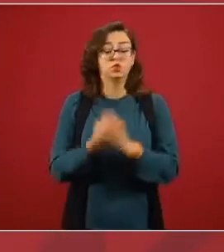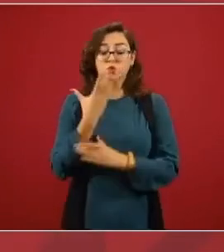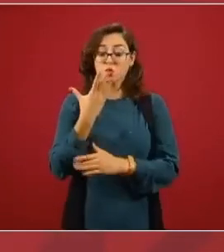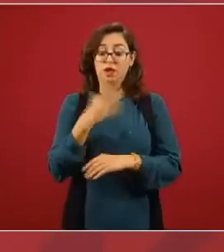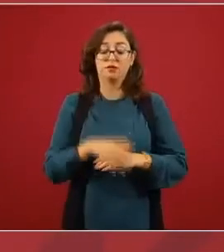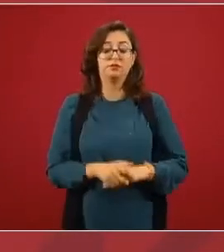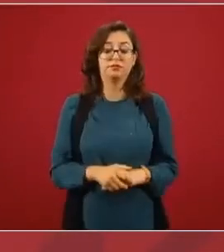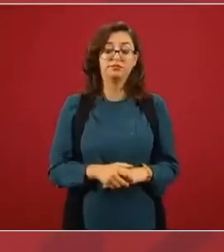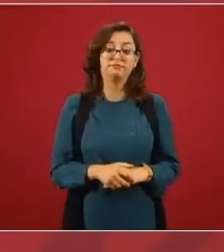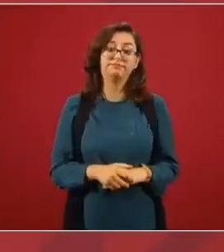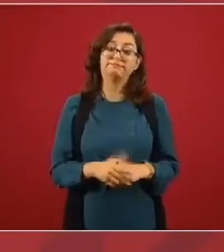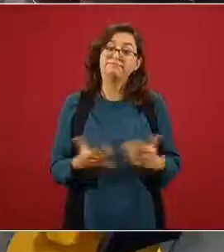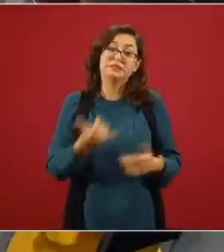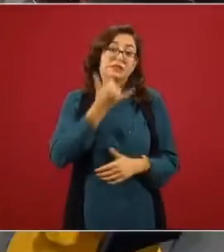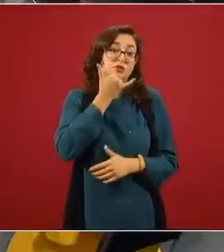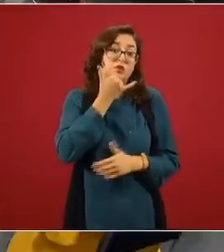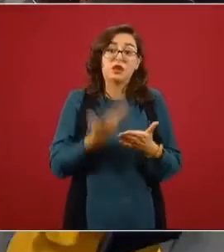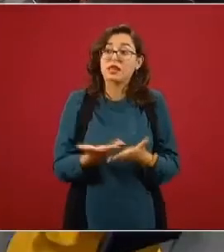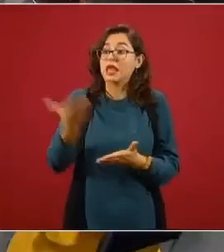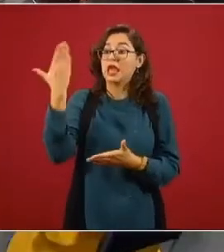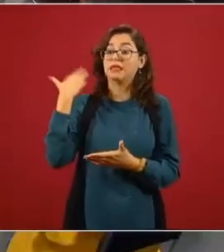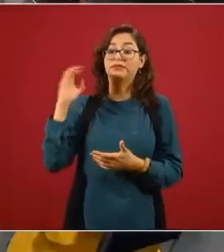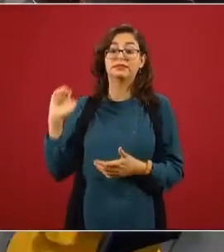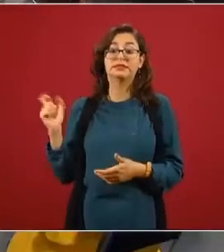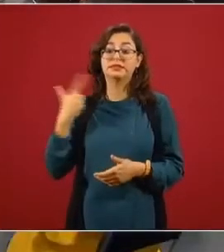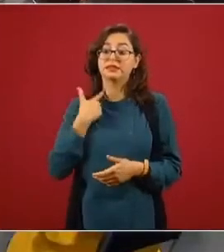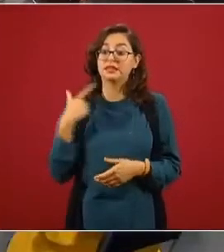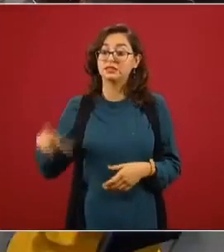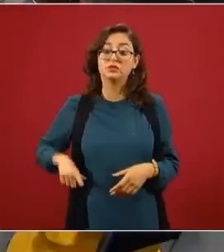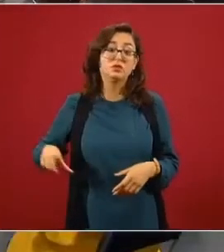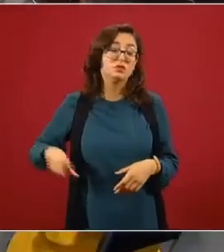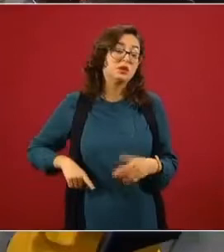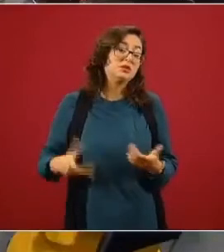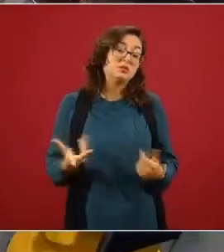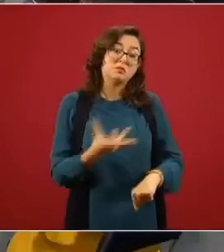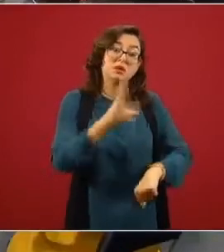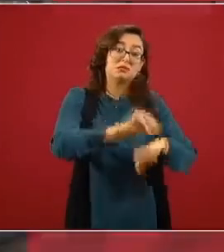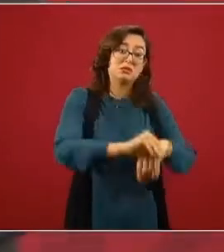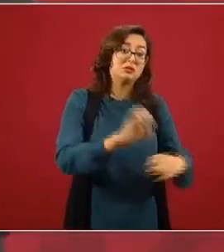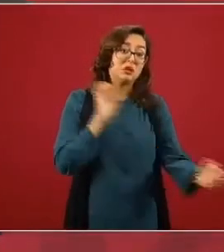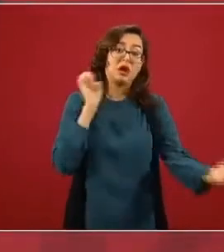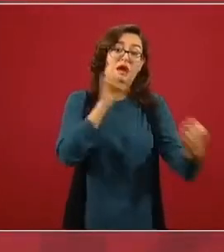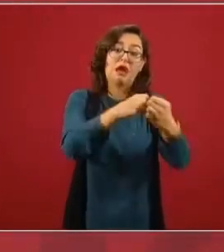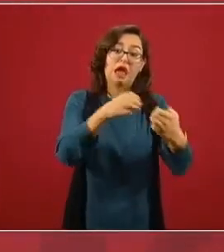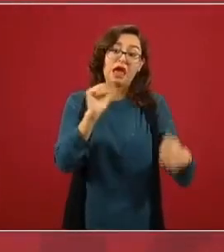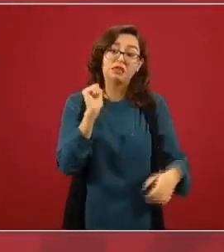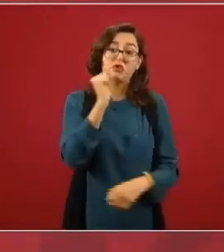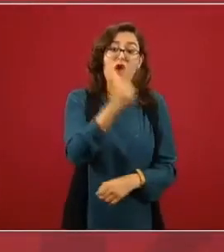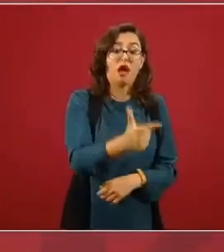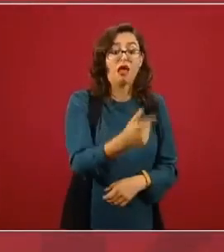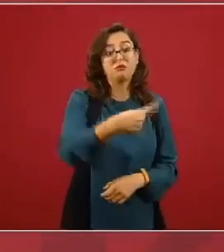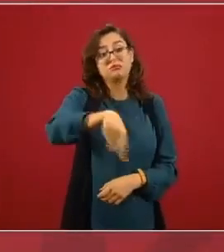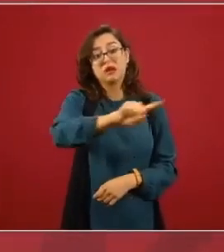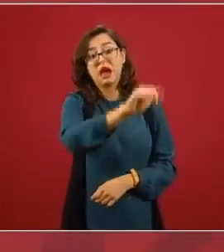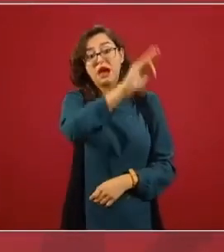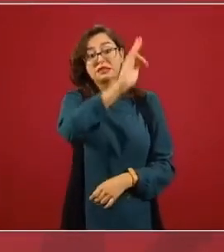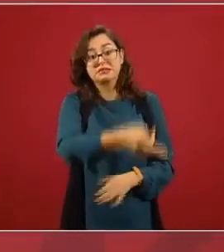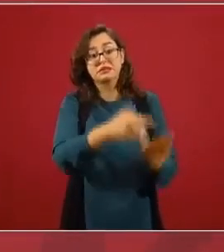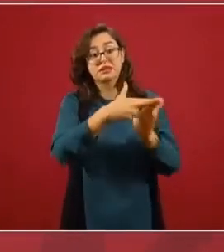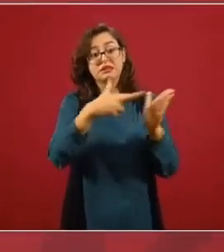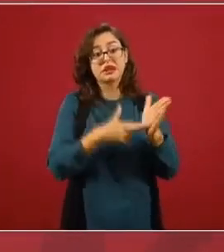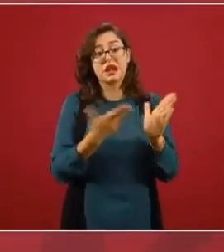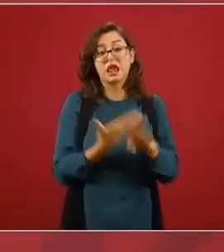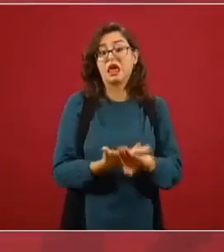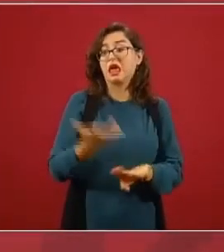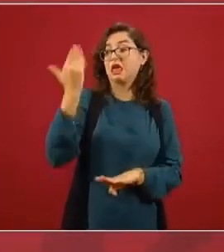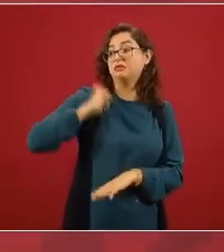los habían engañado o que ellos habían aceptado las reglas de antes,